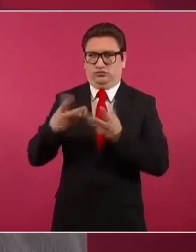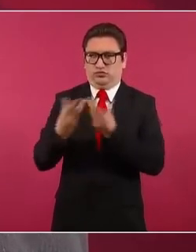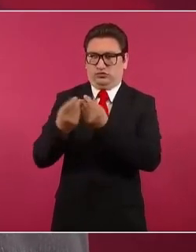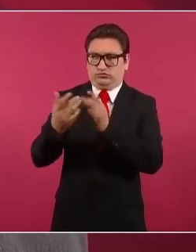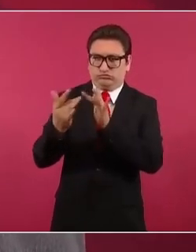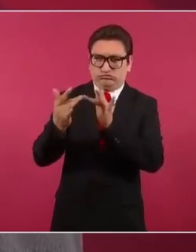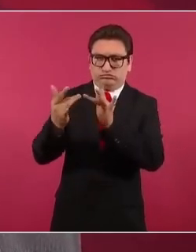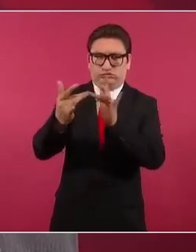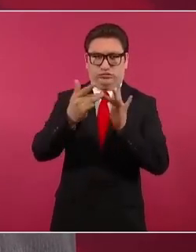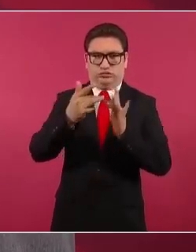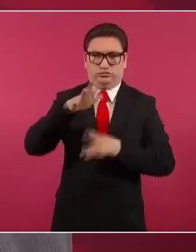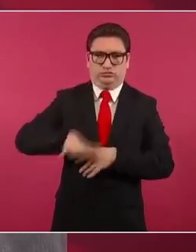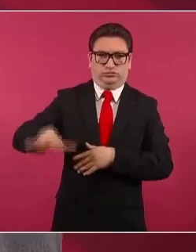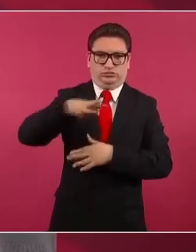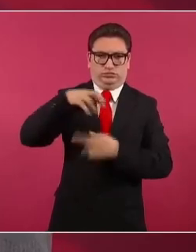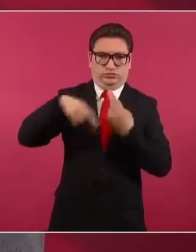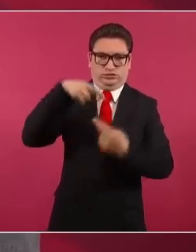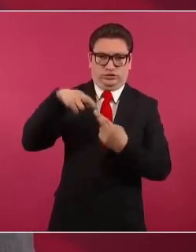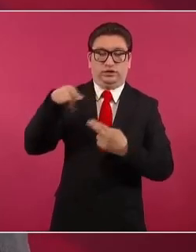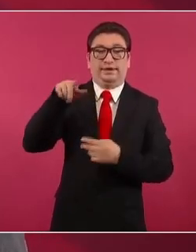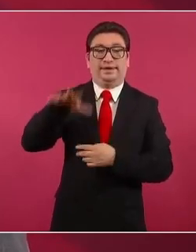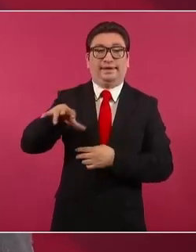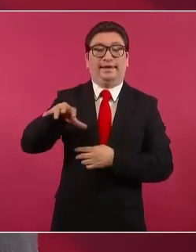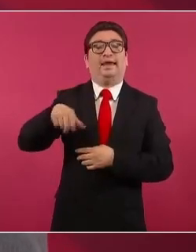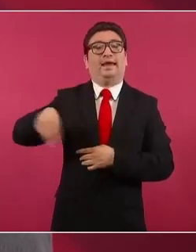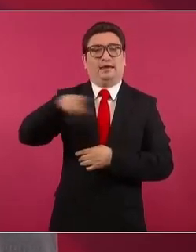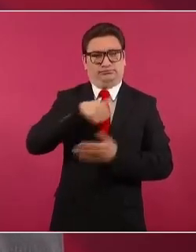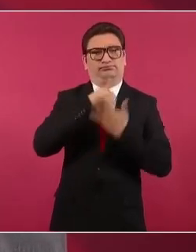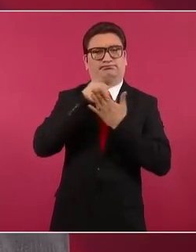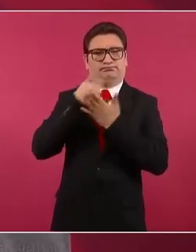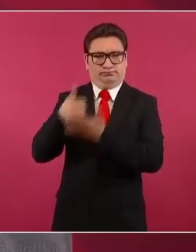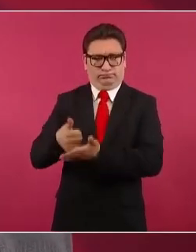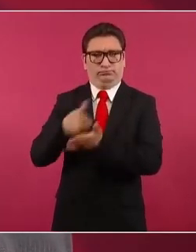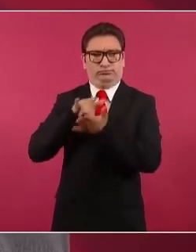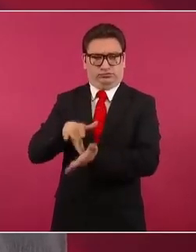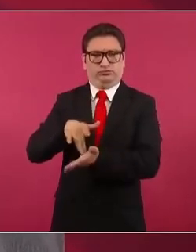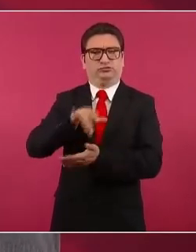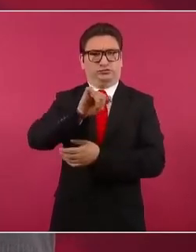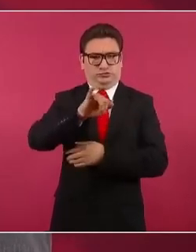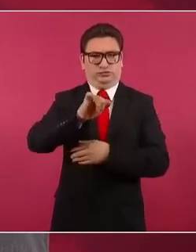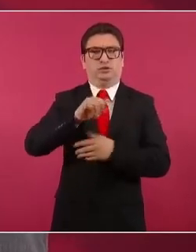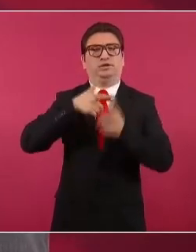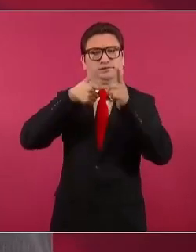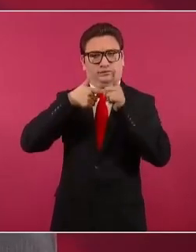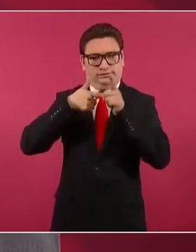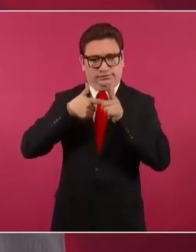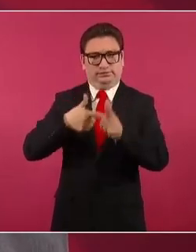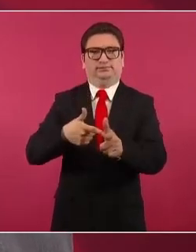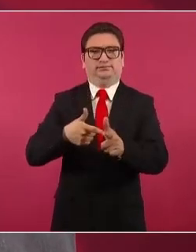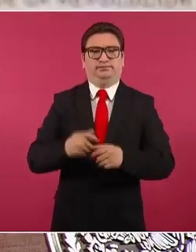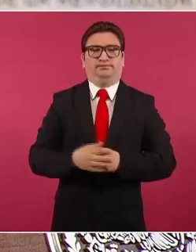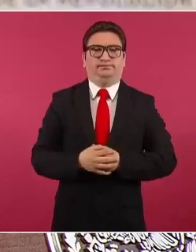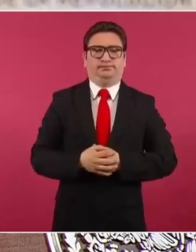esa región y se les está ayudando y se les va a seguir apoyando.